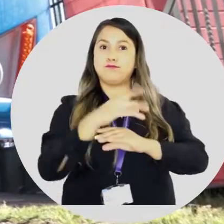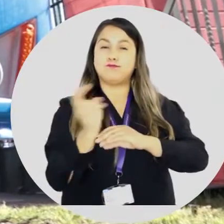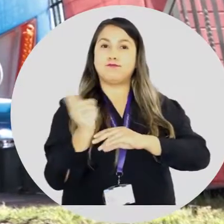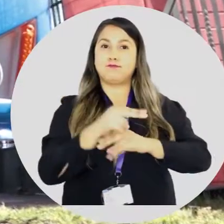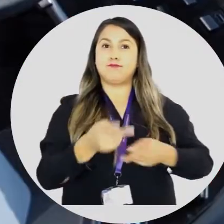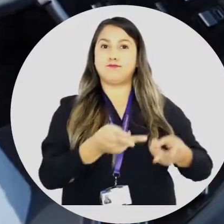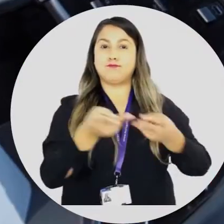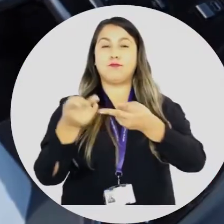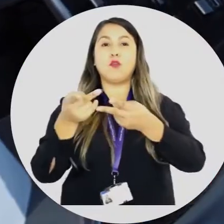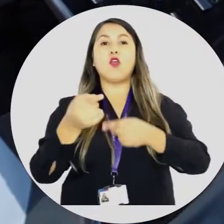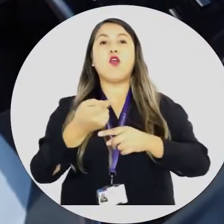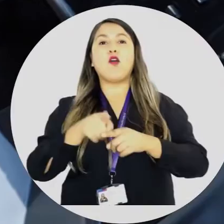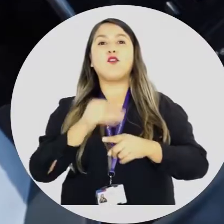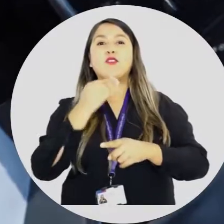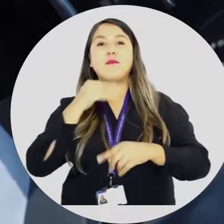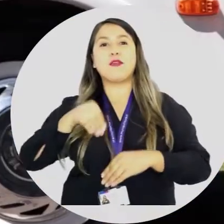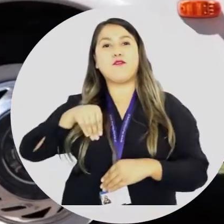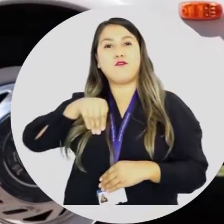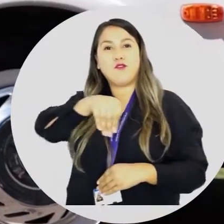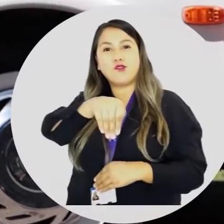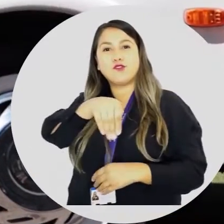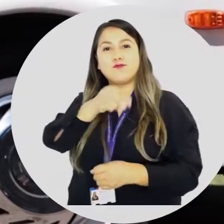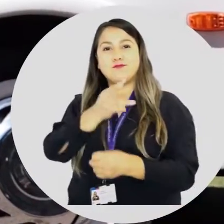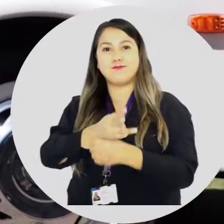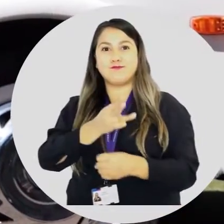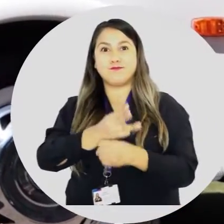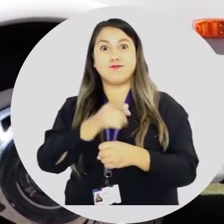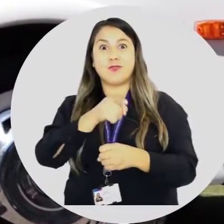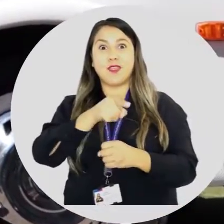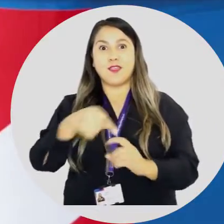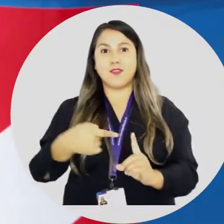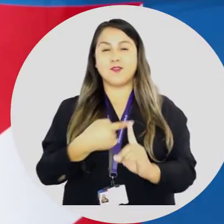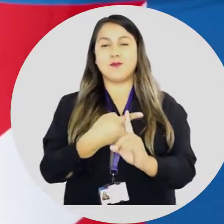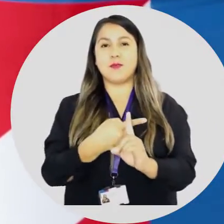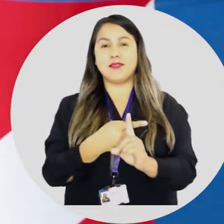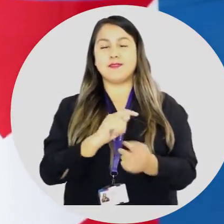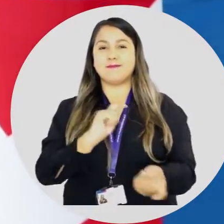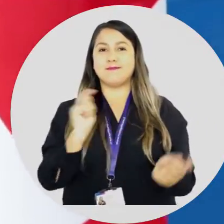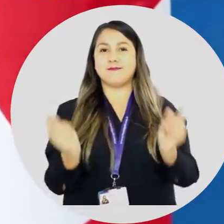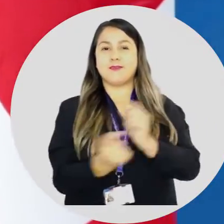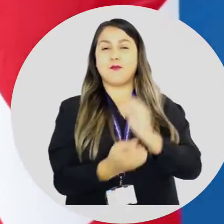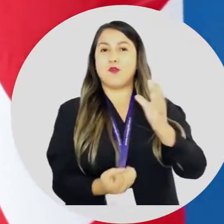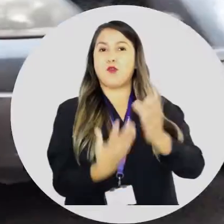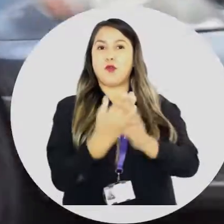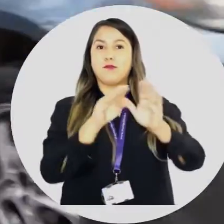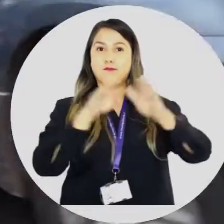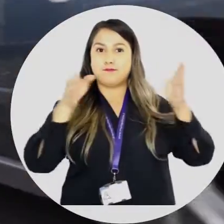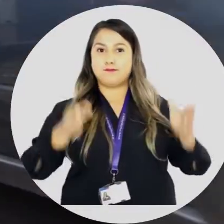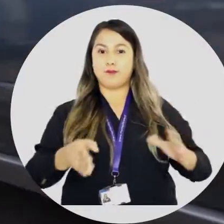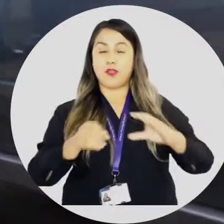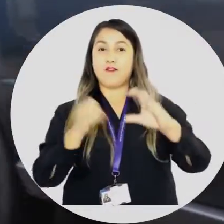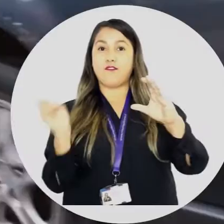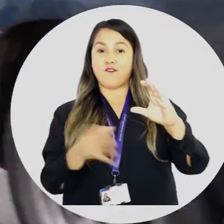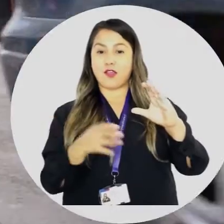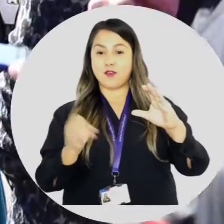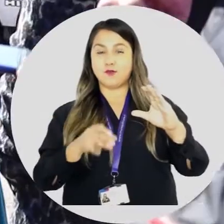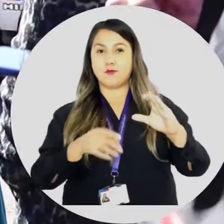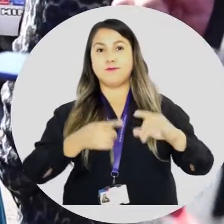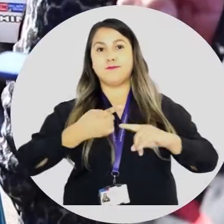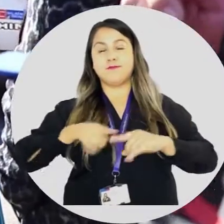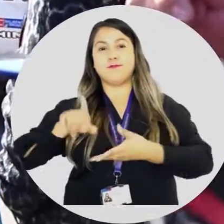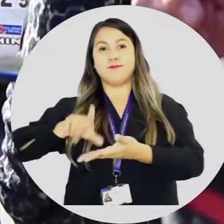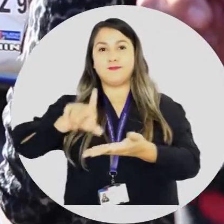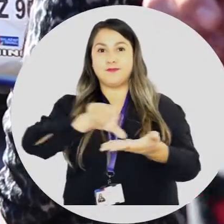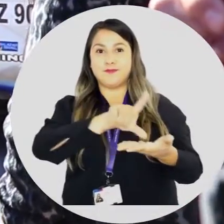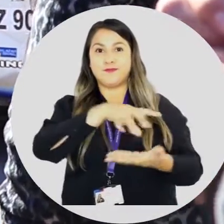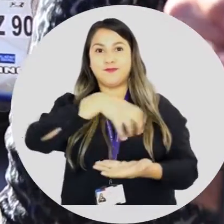tres minibuses para traslados de adultos mayores. A esto sumamos el recambio de contenedores de basura en diversas villas de